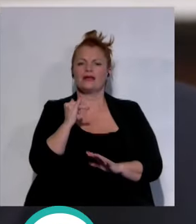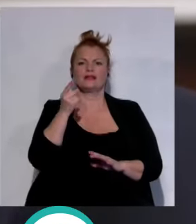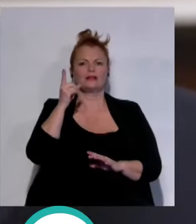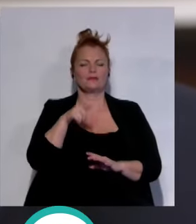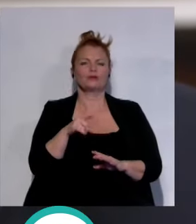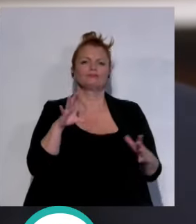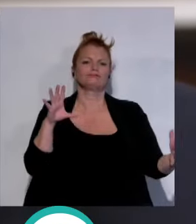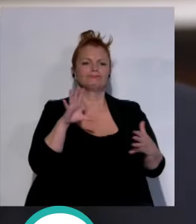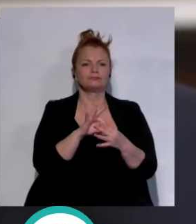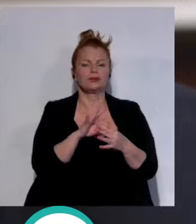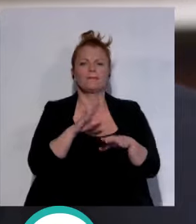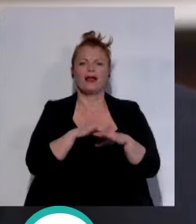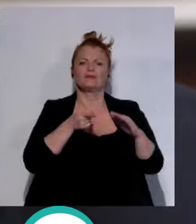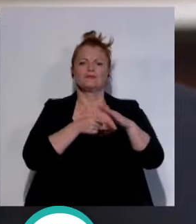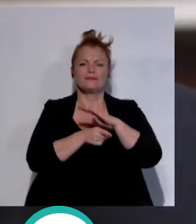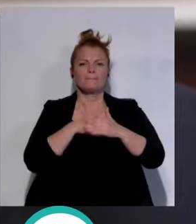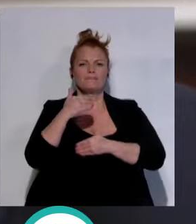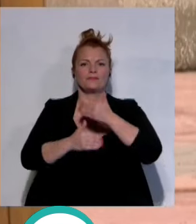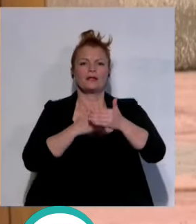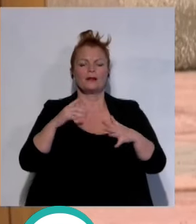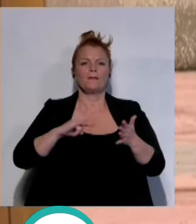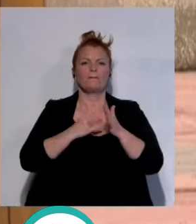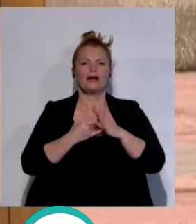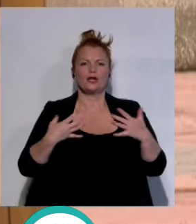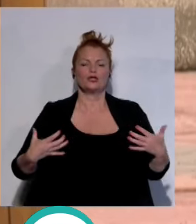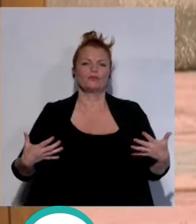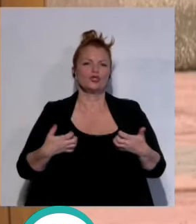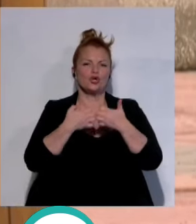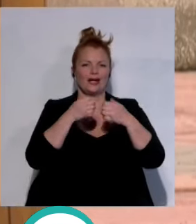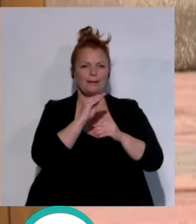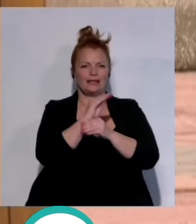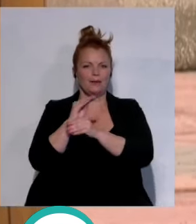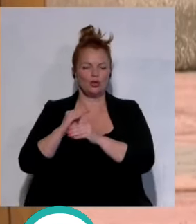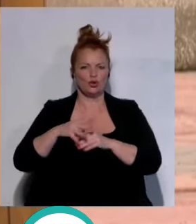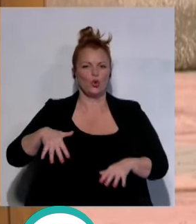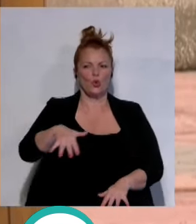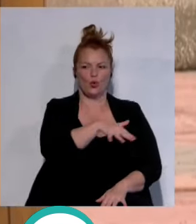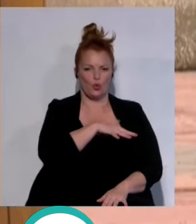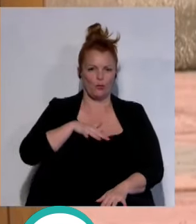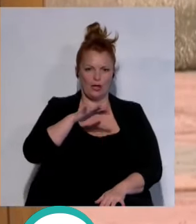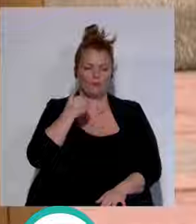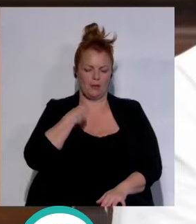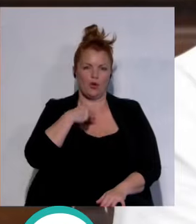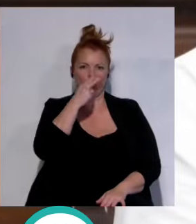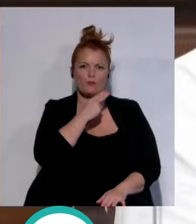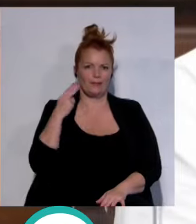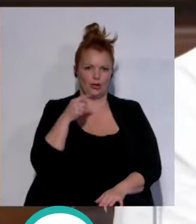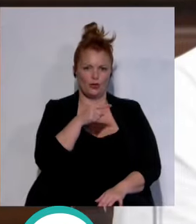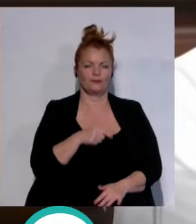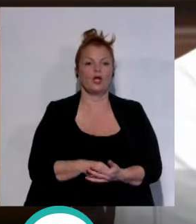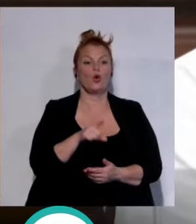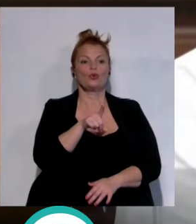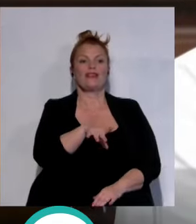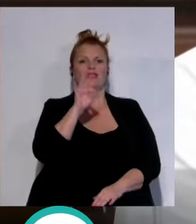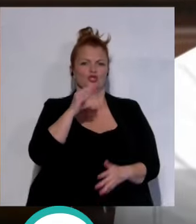correspondiente para ejecutar el plan de choque de mantenimiento urbano al que se han comprometido Esa es una decisión que tomamos en su